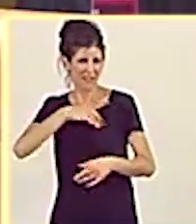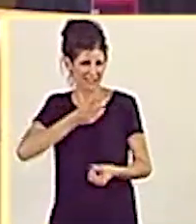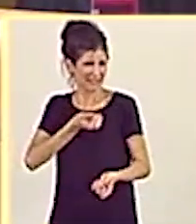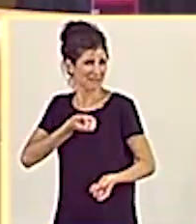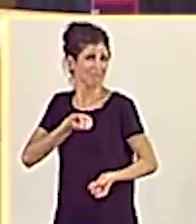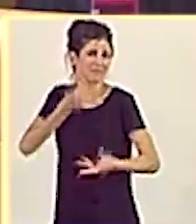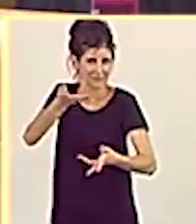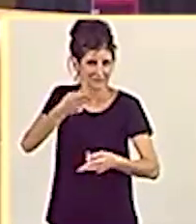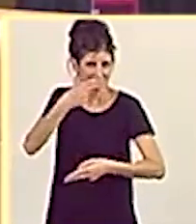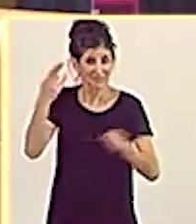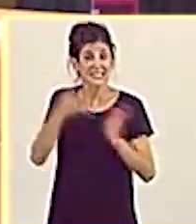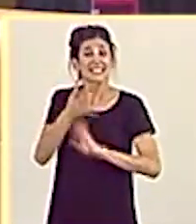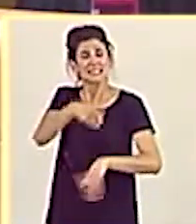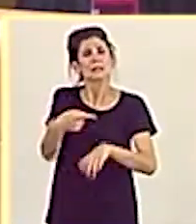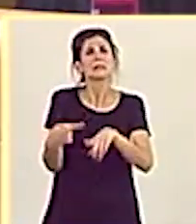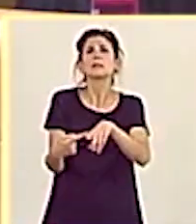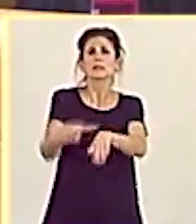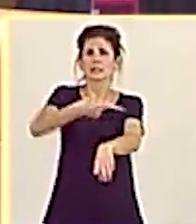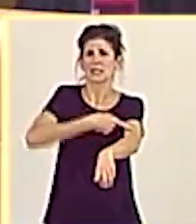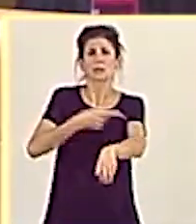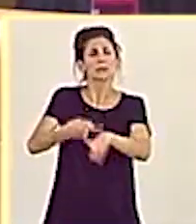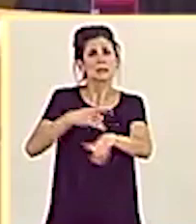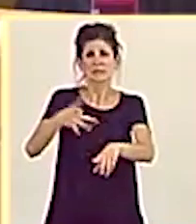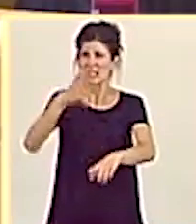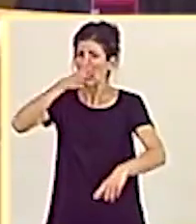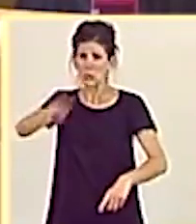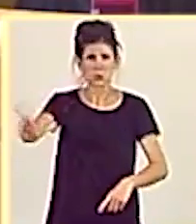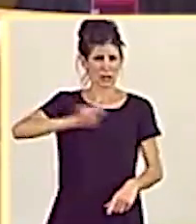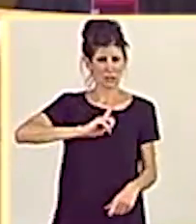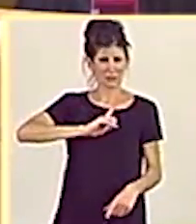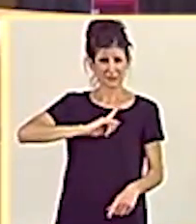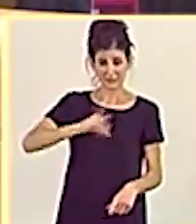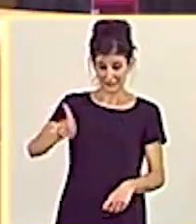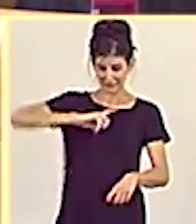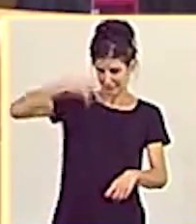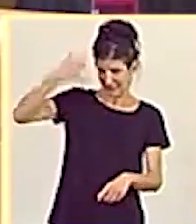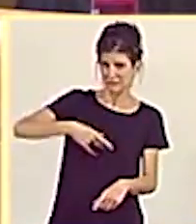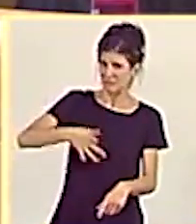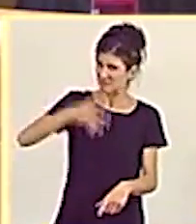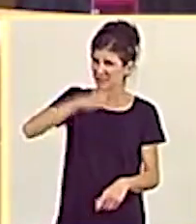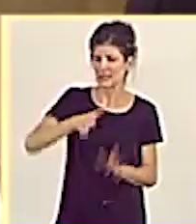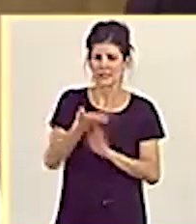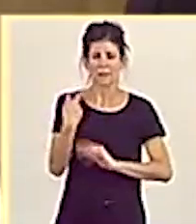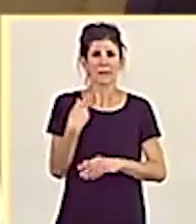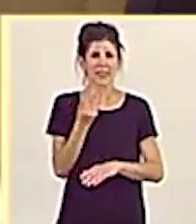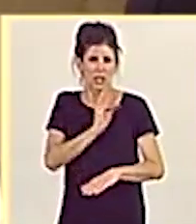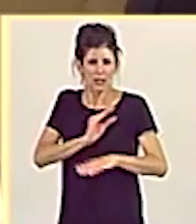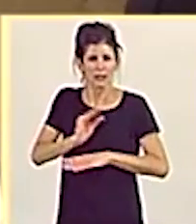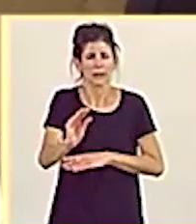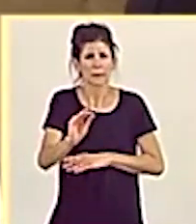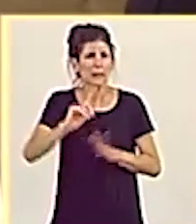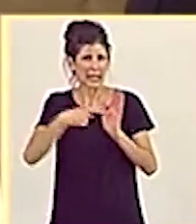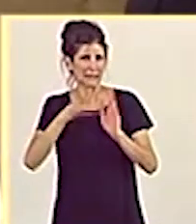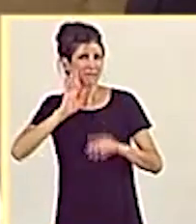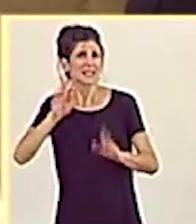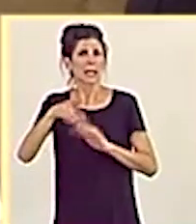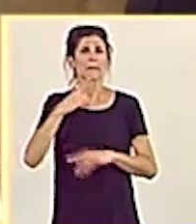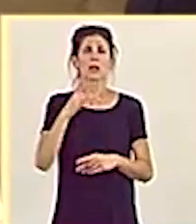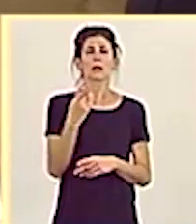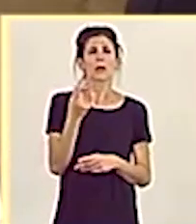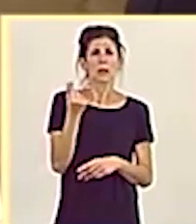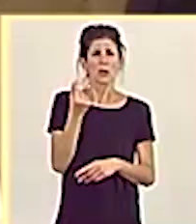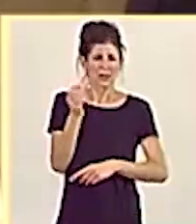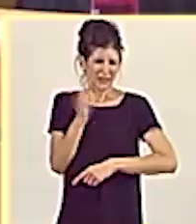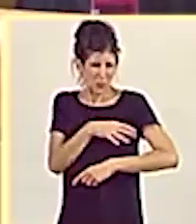llegan al extremo, señoría, de acusarnos, de acusarme, de financiación ilegal, de tener cuentas en paraísos fiscales,